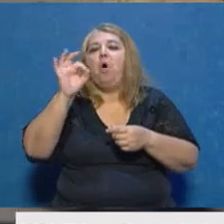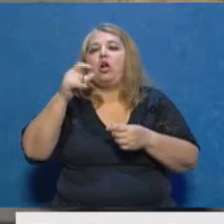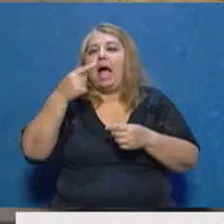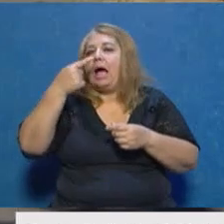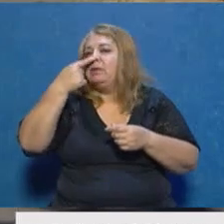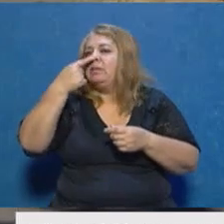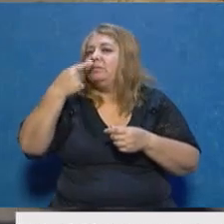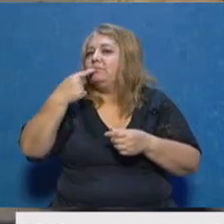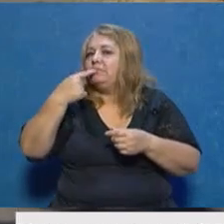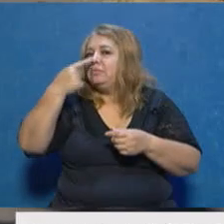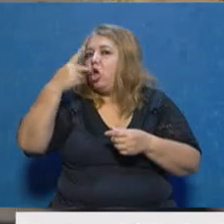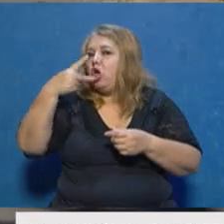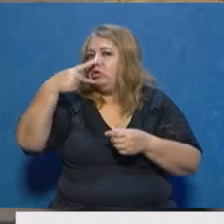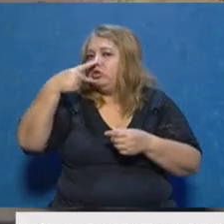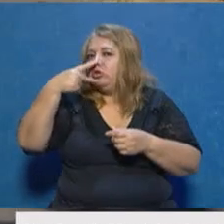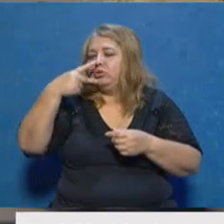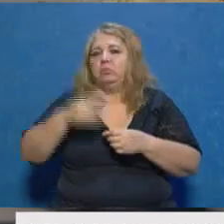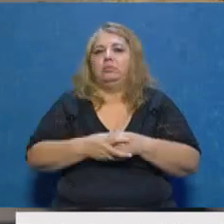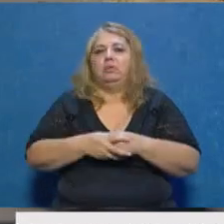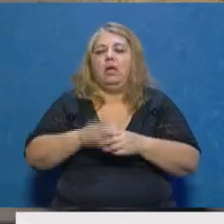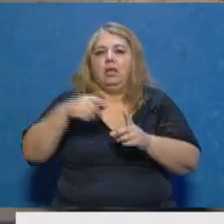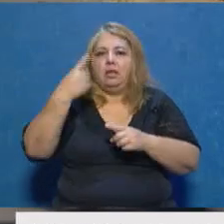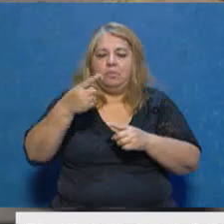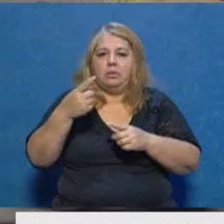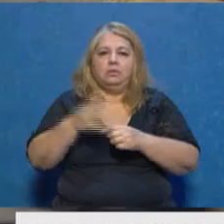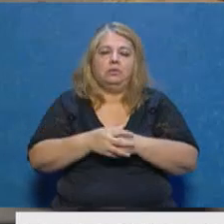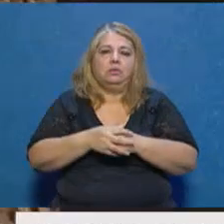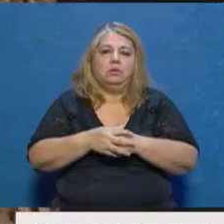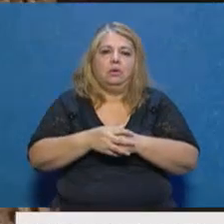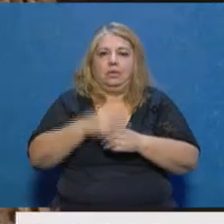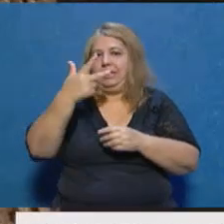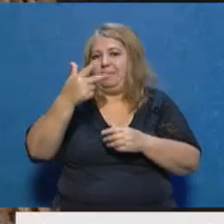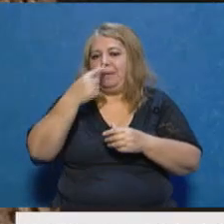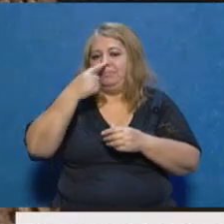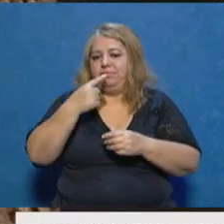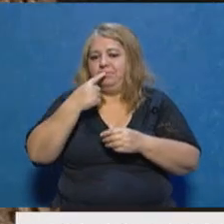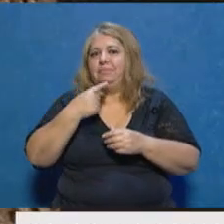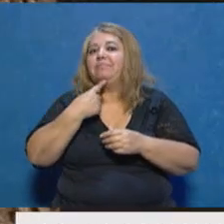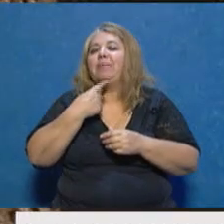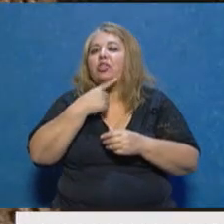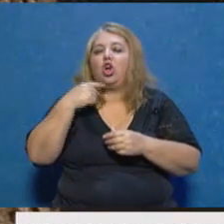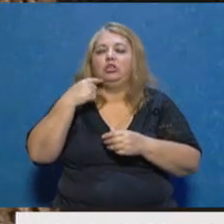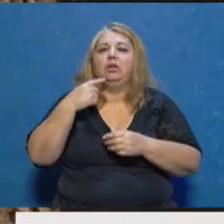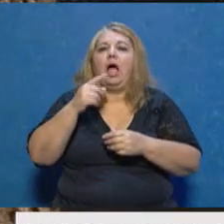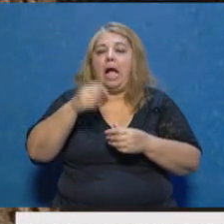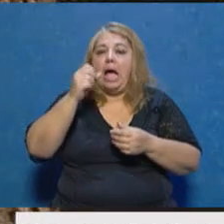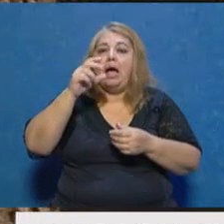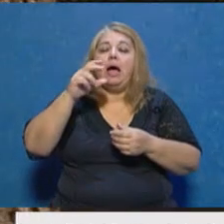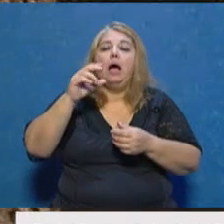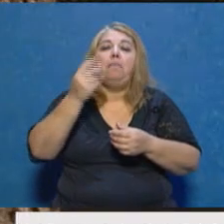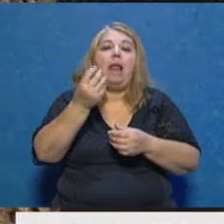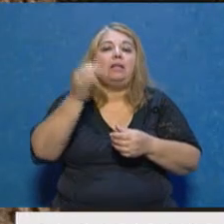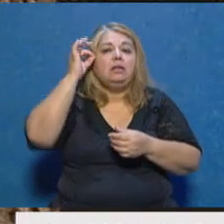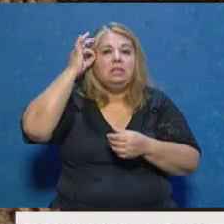de forma casera. Más allá de que también nosotros acá hemos agregado una multa que ronda los 30.000 pesos, pero también